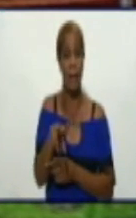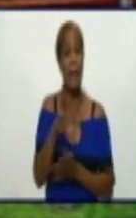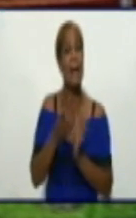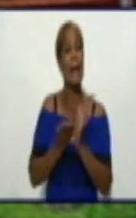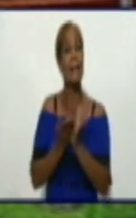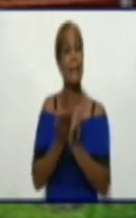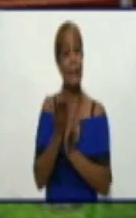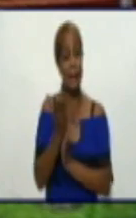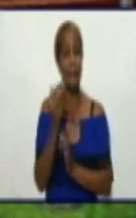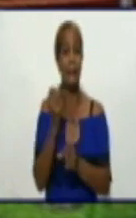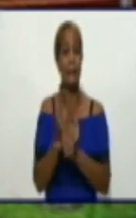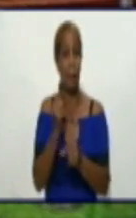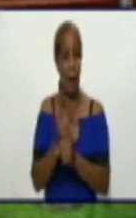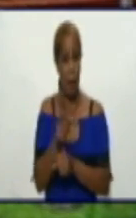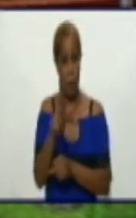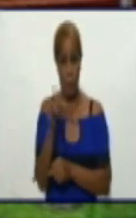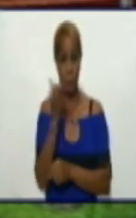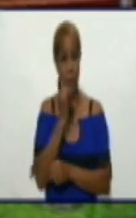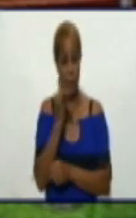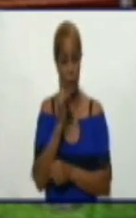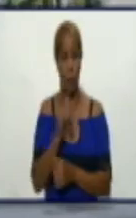Jacqueline Pérez Valdés.